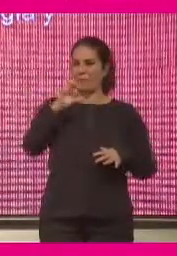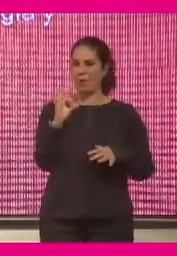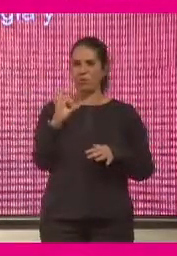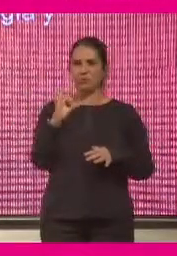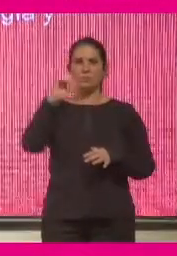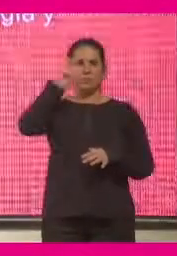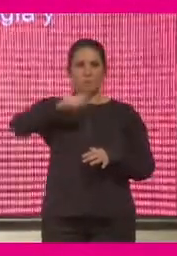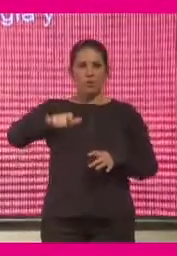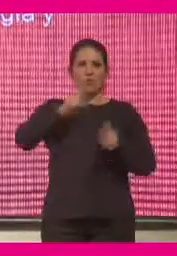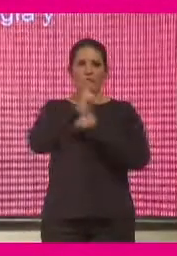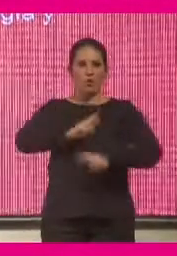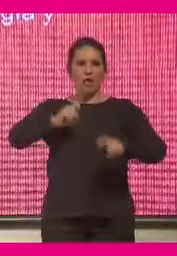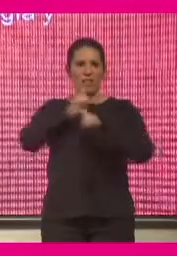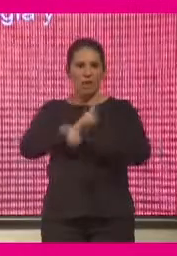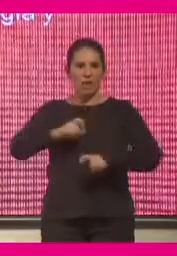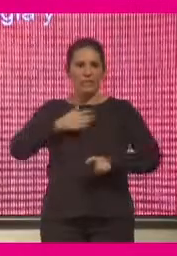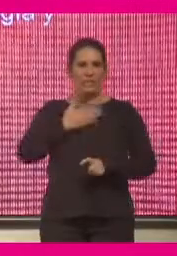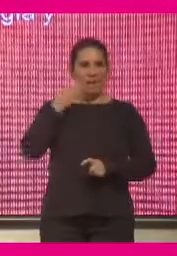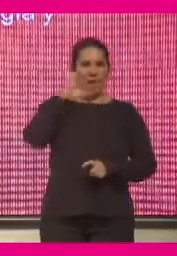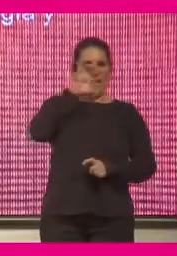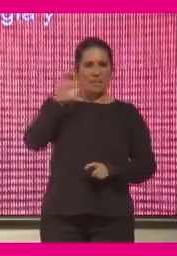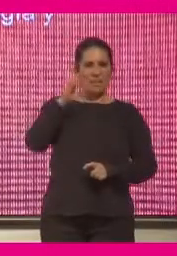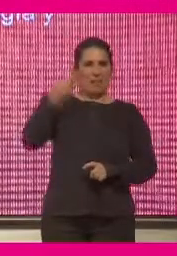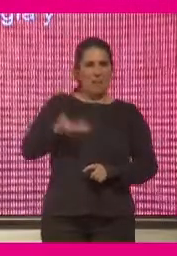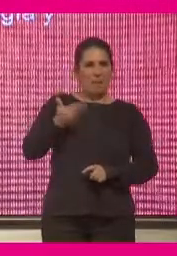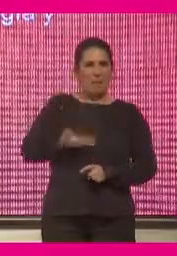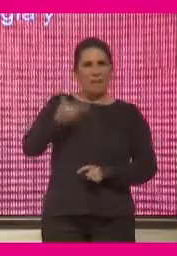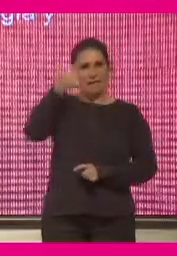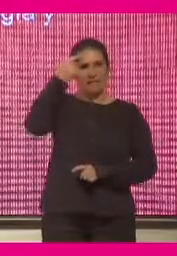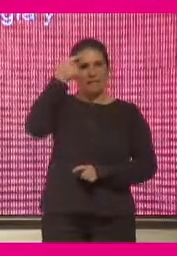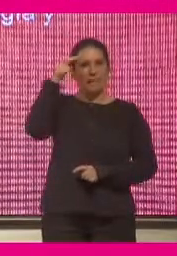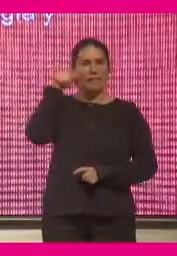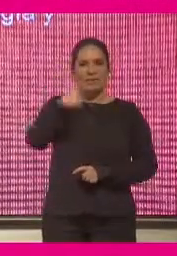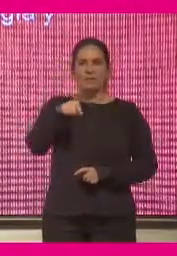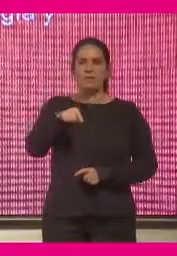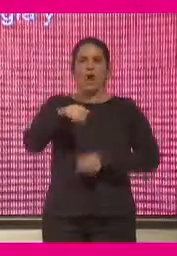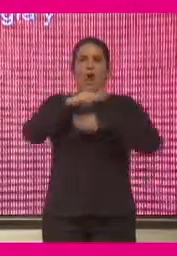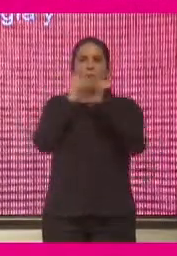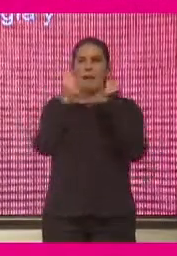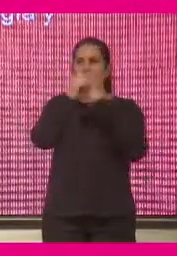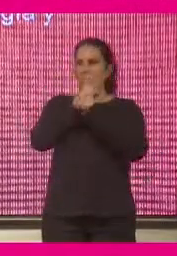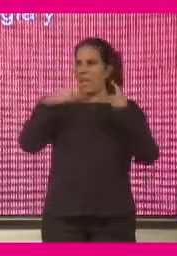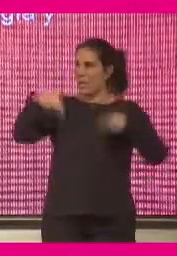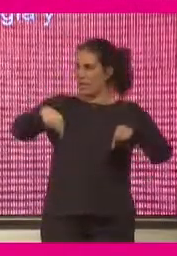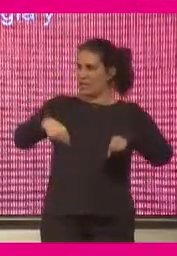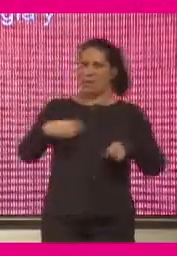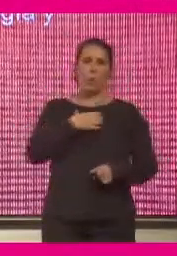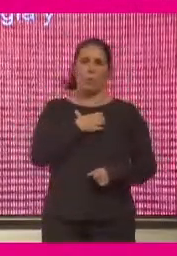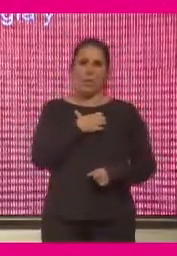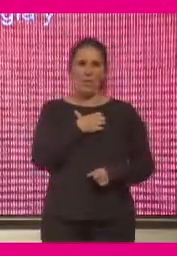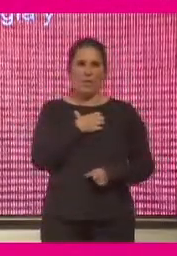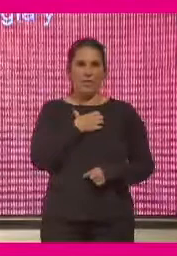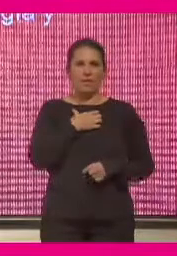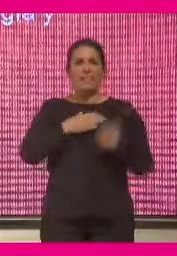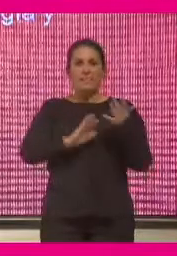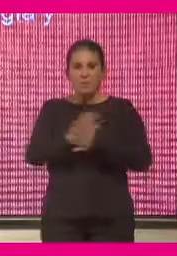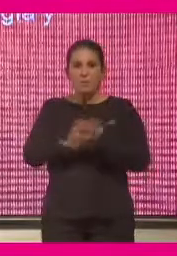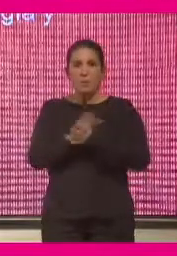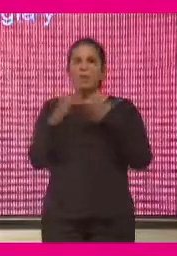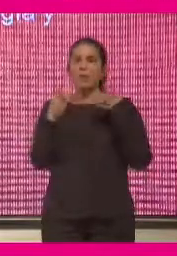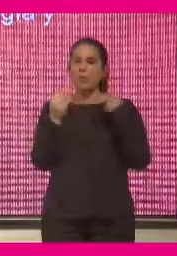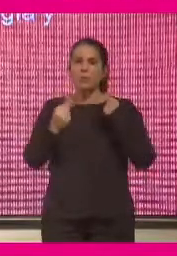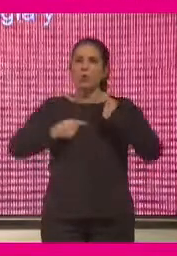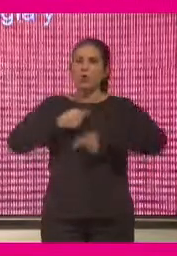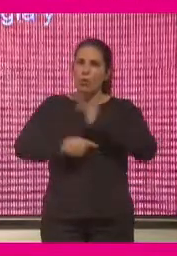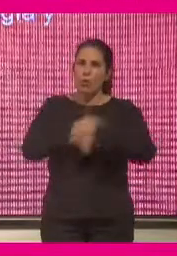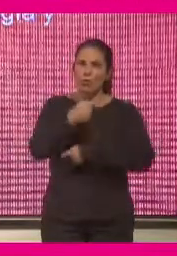Las principales fundaciones de este país no podía obviar en un año como este. Estamos hablando mucho todos los